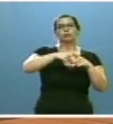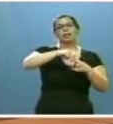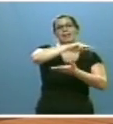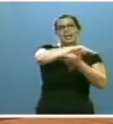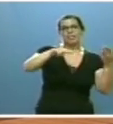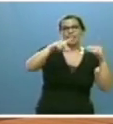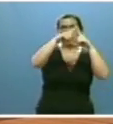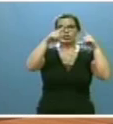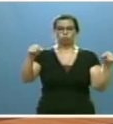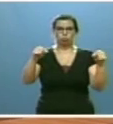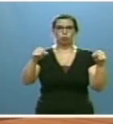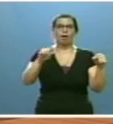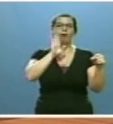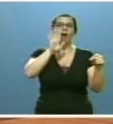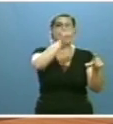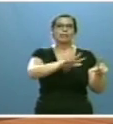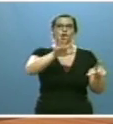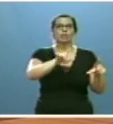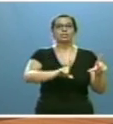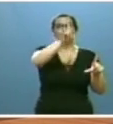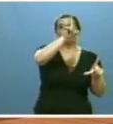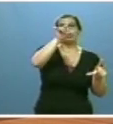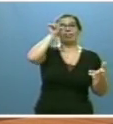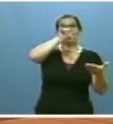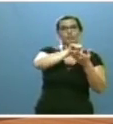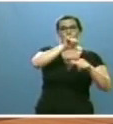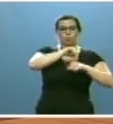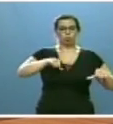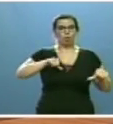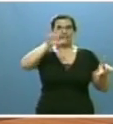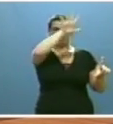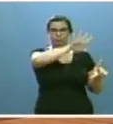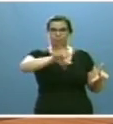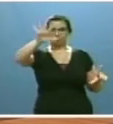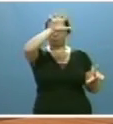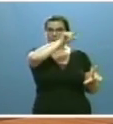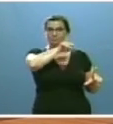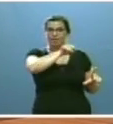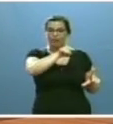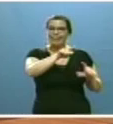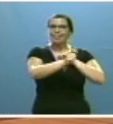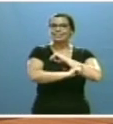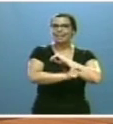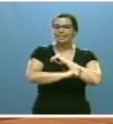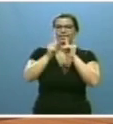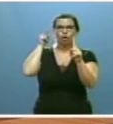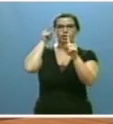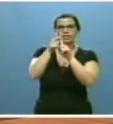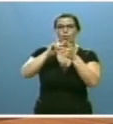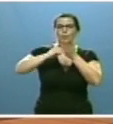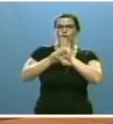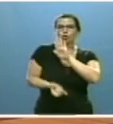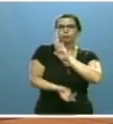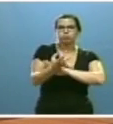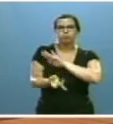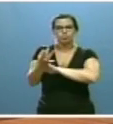las citadas regiones norte y centro de Portugal. Dicha estrategia se dirigirá a facilitar la puesta en marcha de proyectos